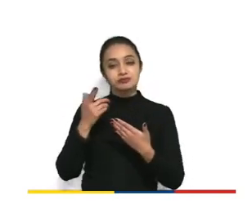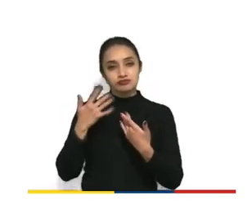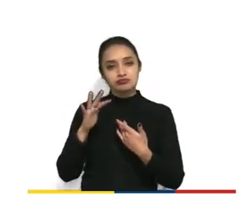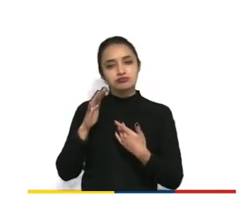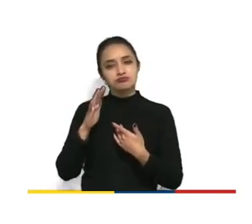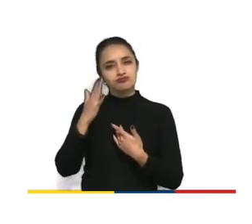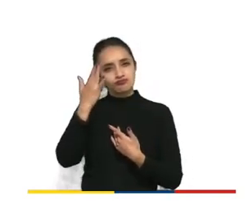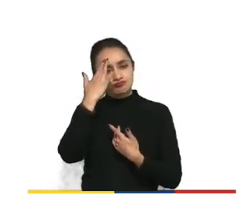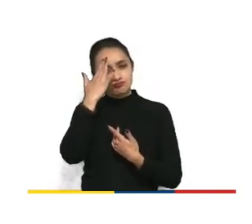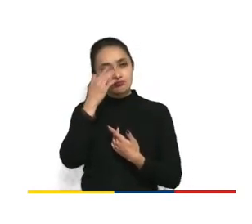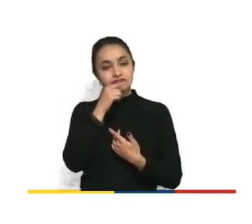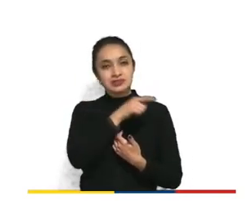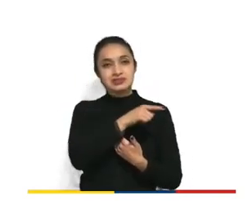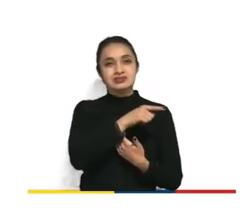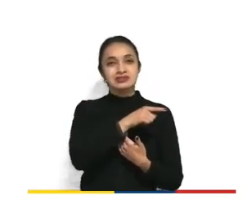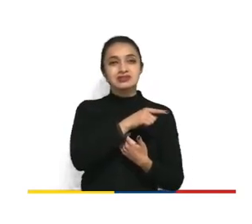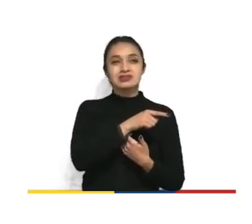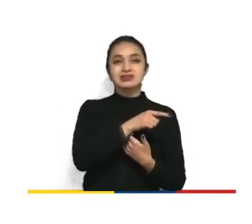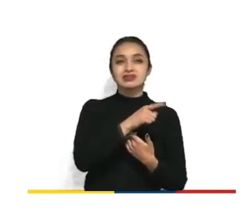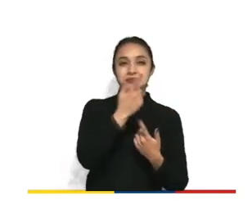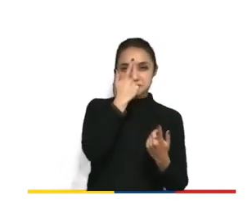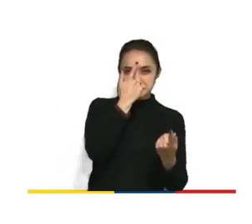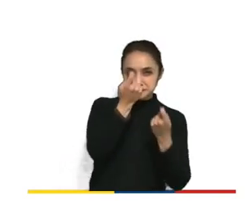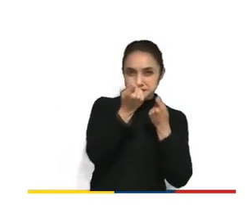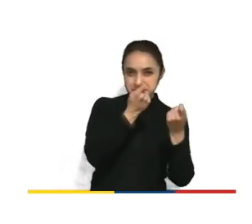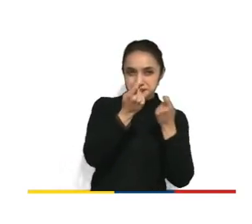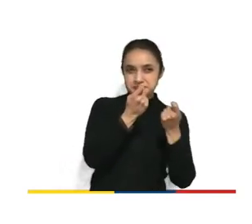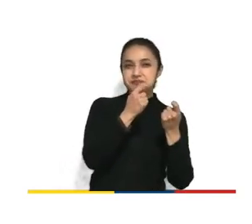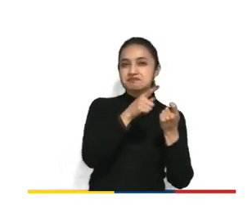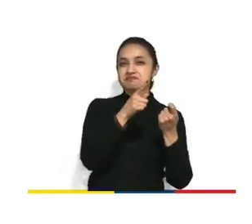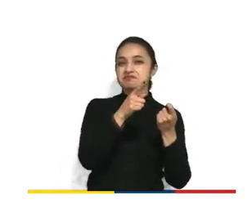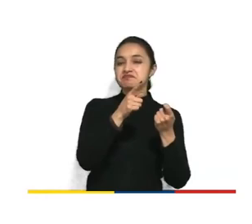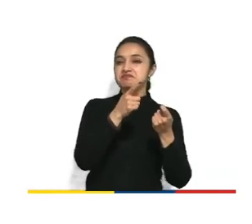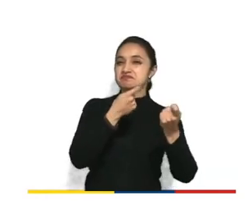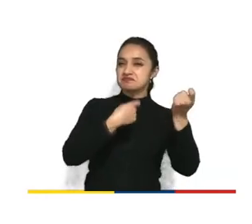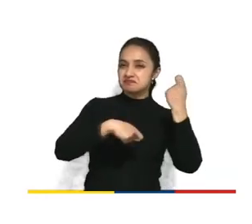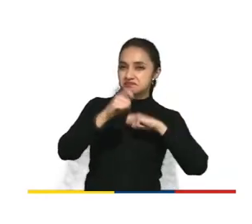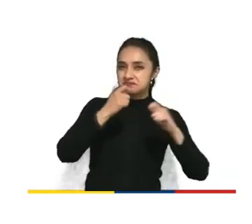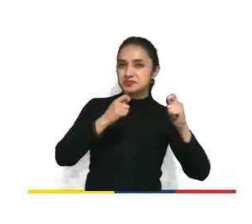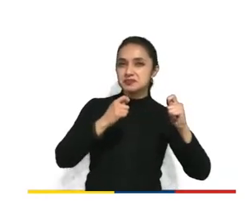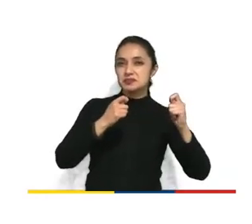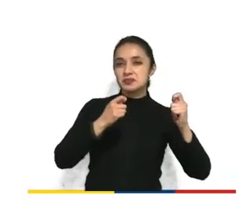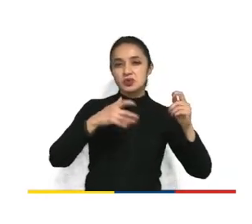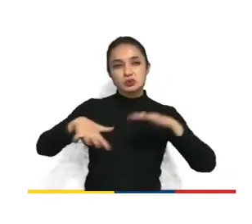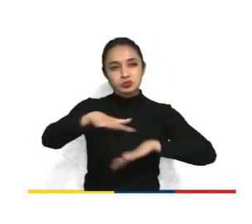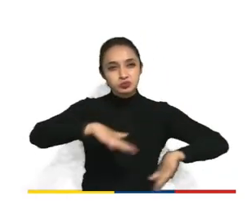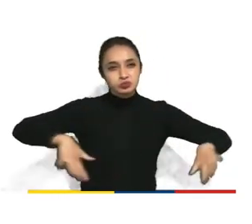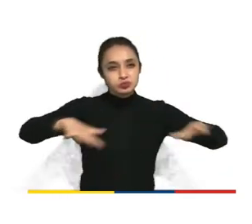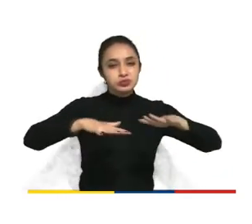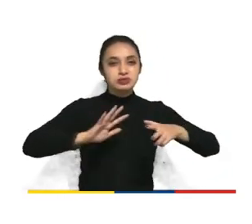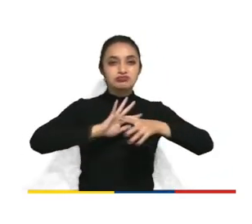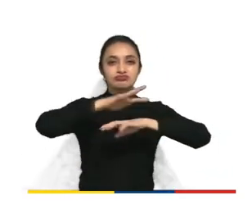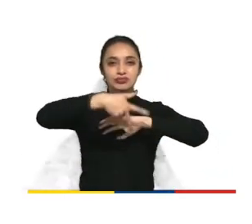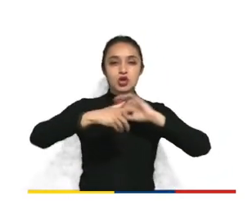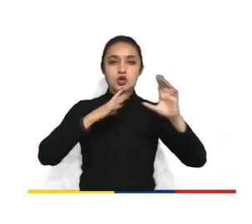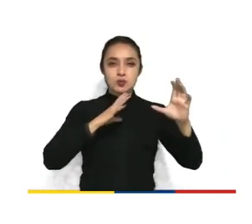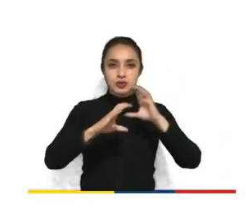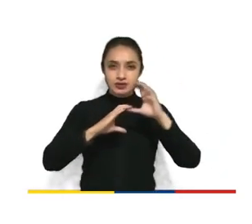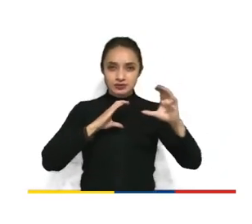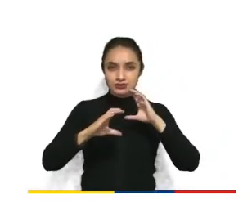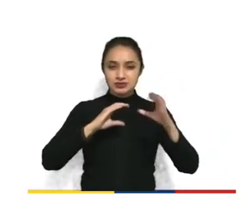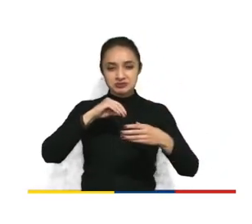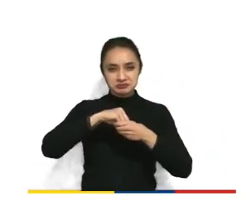tenido la política sobre el mercado de las telecomunicaciones tenemos una investigación